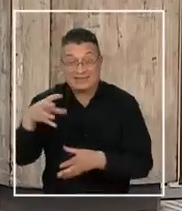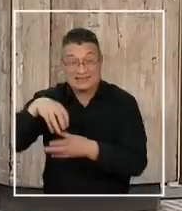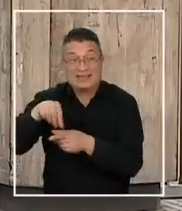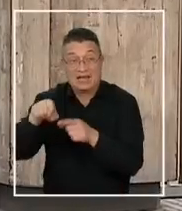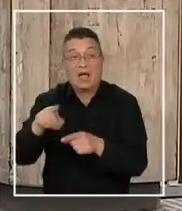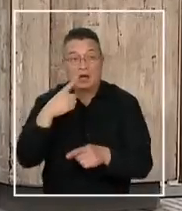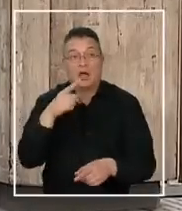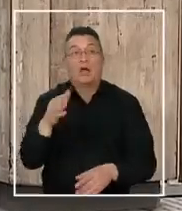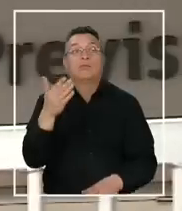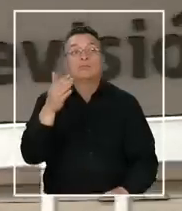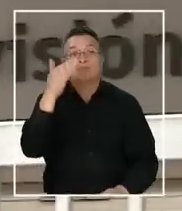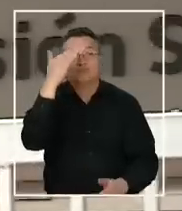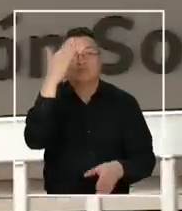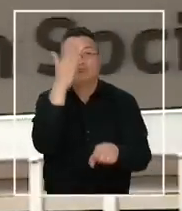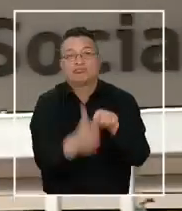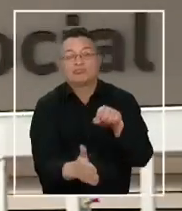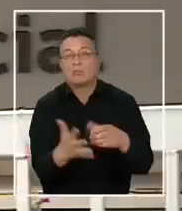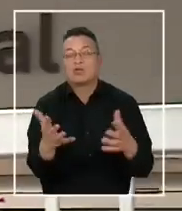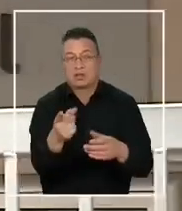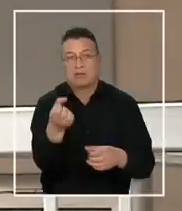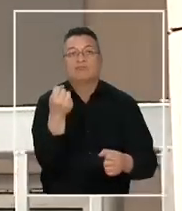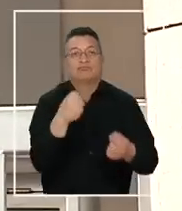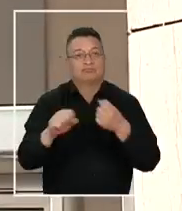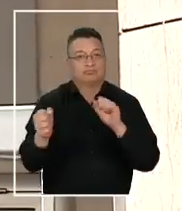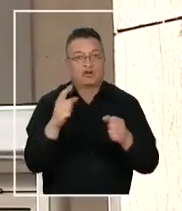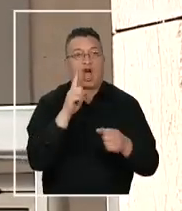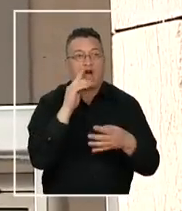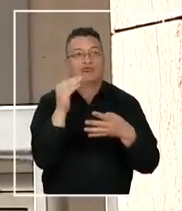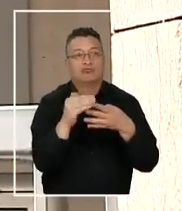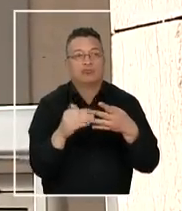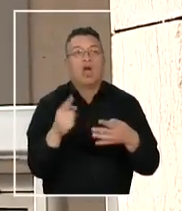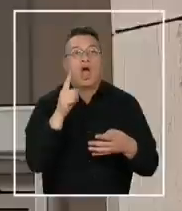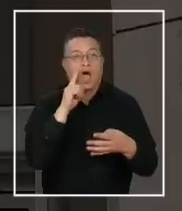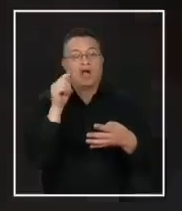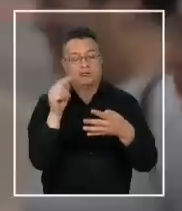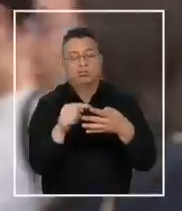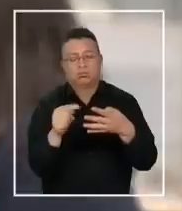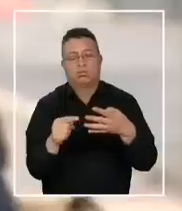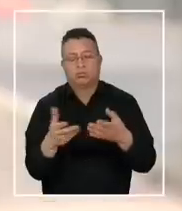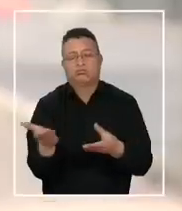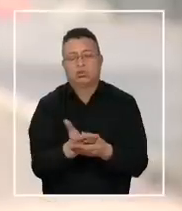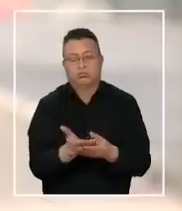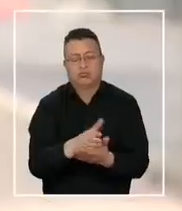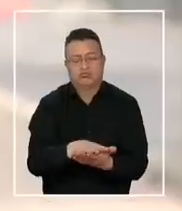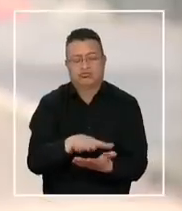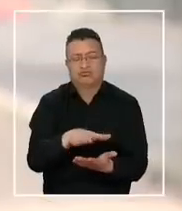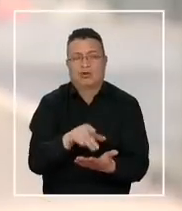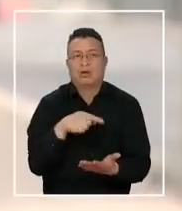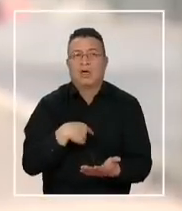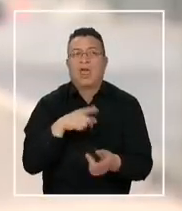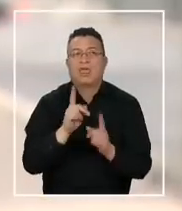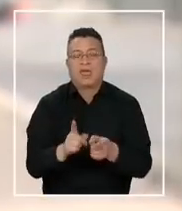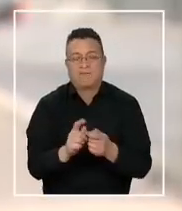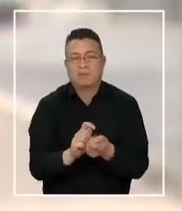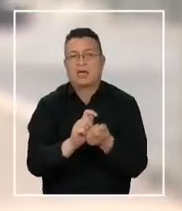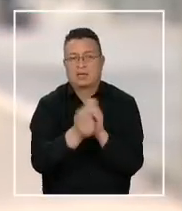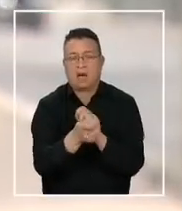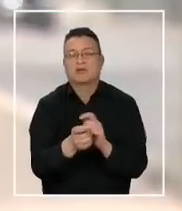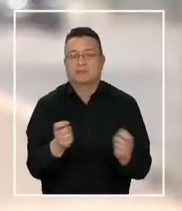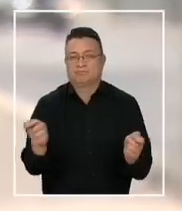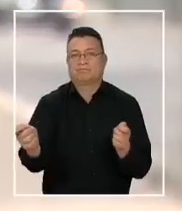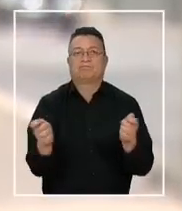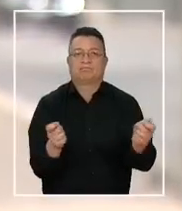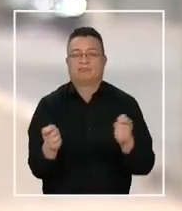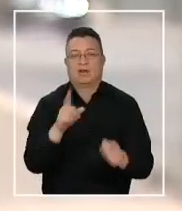se debe a la conducta inadecuada que se denunció. Con los antecedentes que teníamos a la vista, nos parecía necesario generar un cambio en la conducción